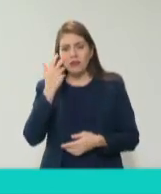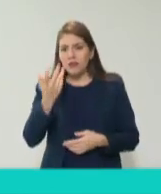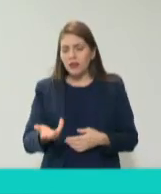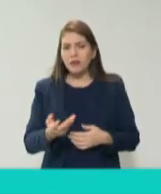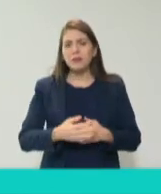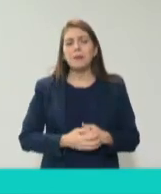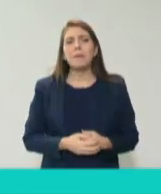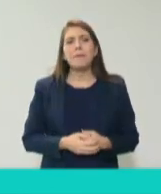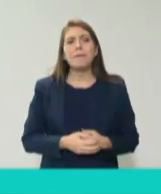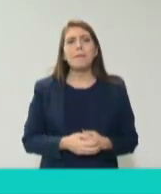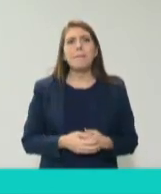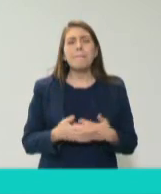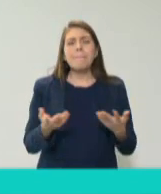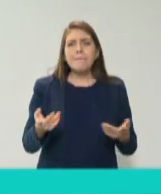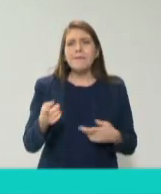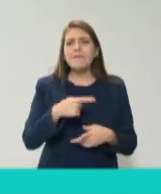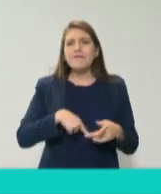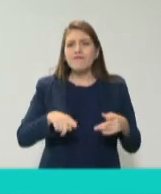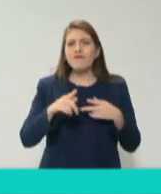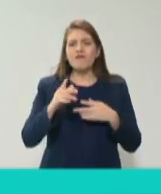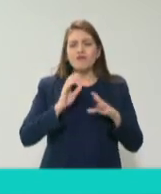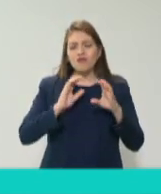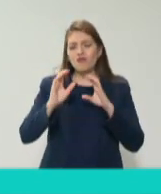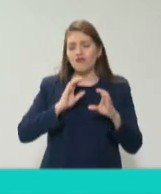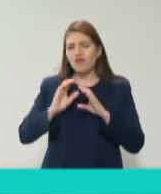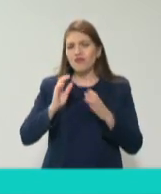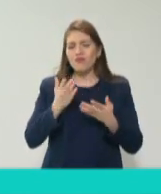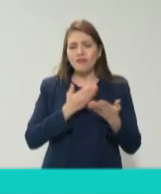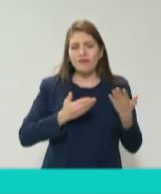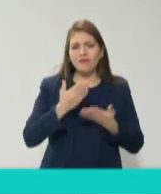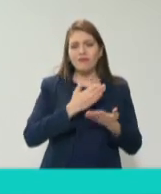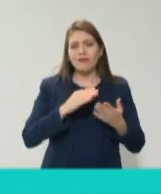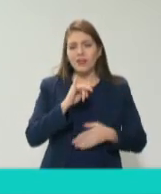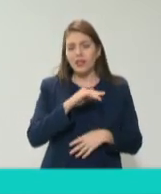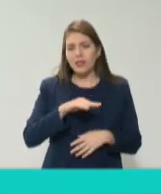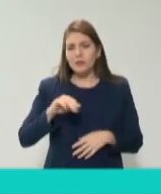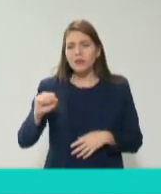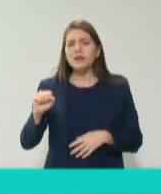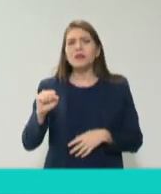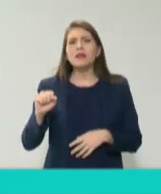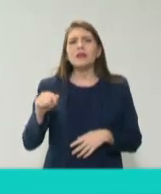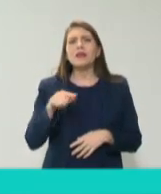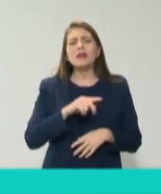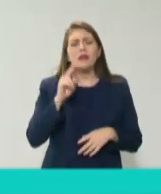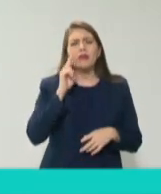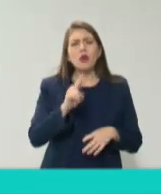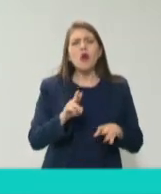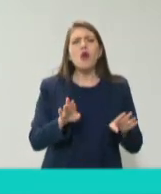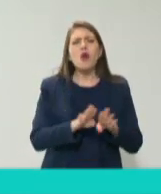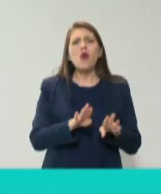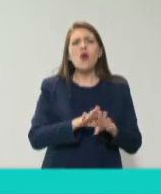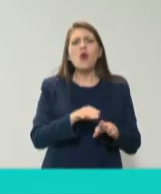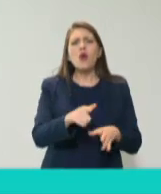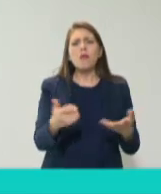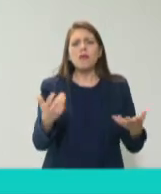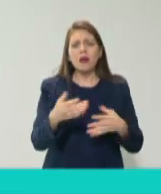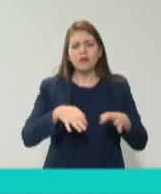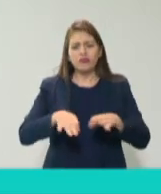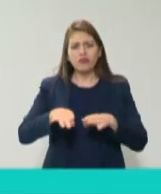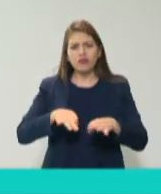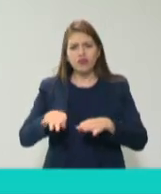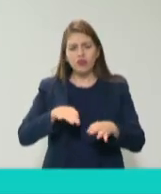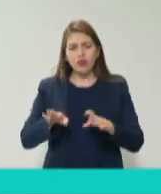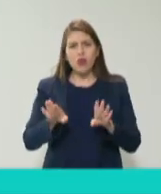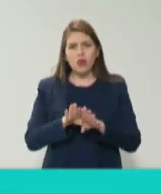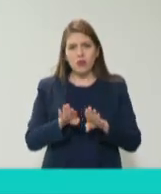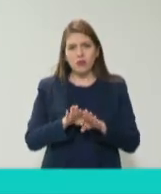pues después de varias conversaciones con el IMSS lo que hicimos fue ver cuáles eran sus procesos cómo funcionaban porque si